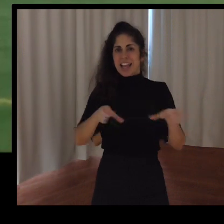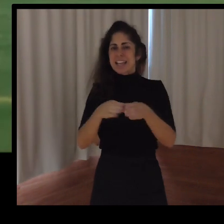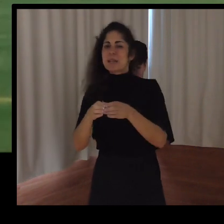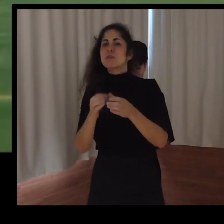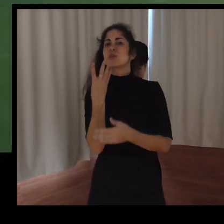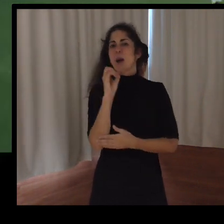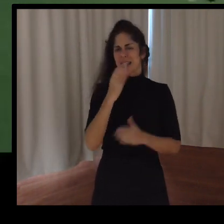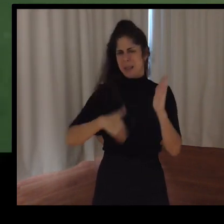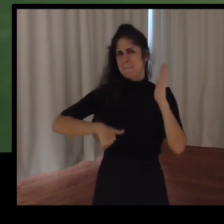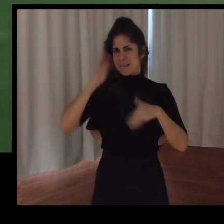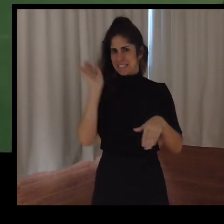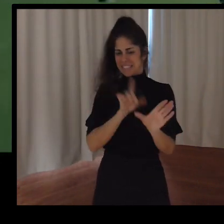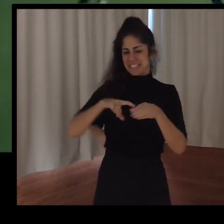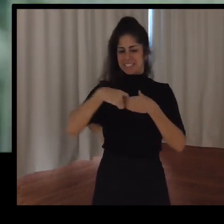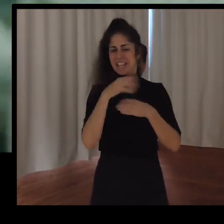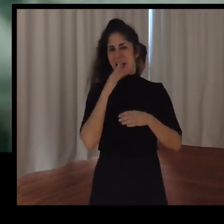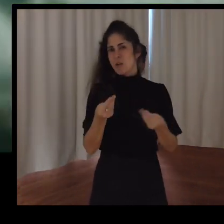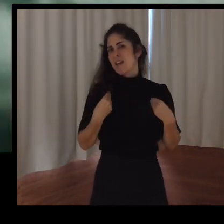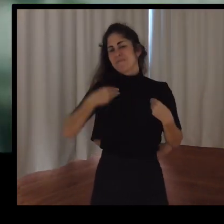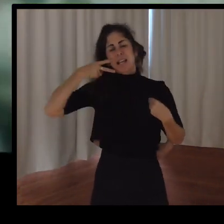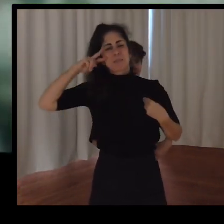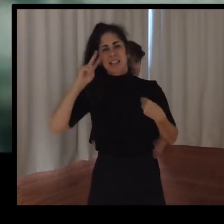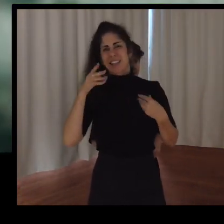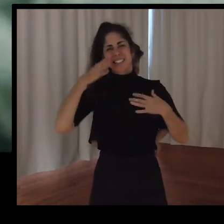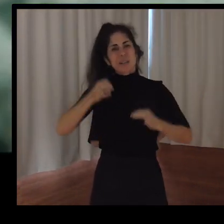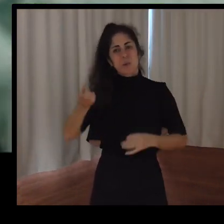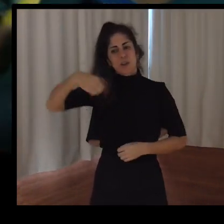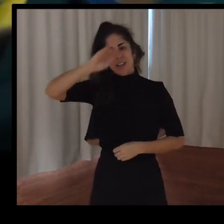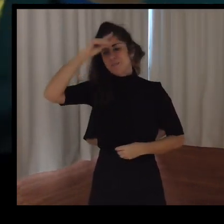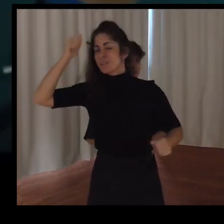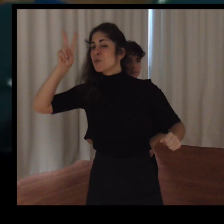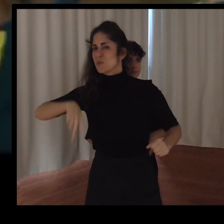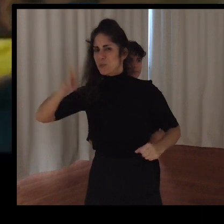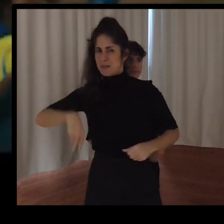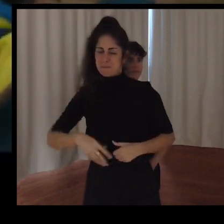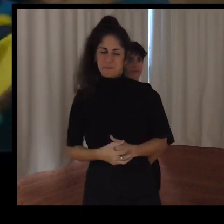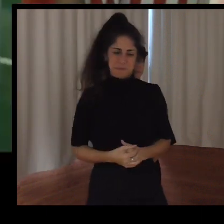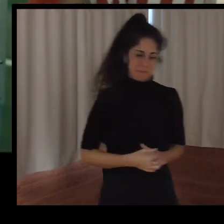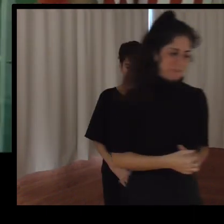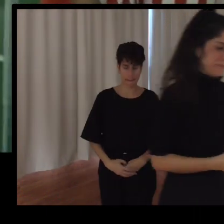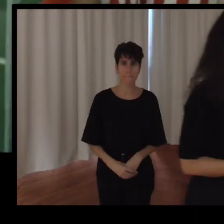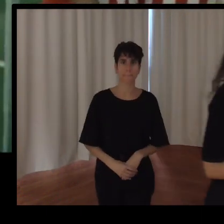de que ellos no van a olvidar nunca. Me he sentido muy bien, muy cómodo, he recibido muchísimo